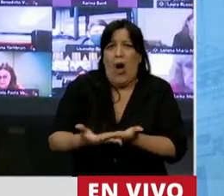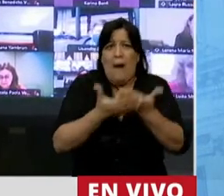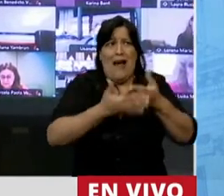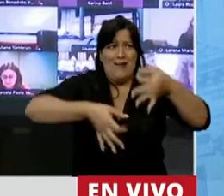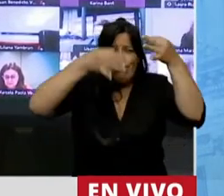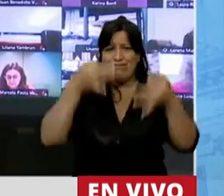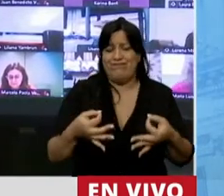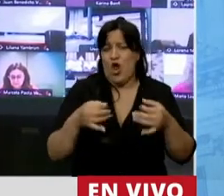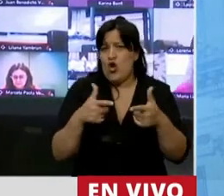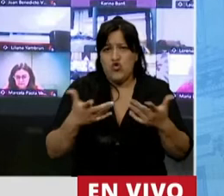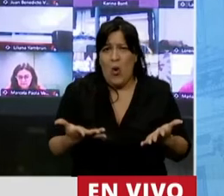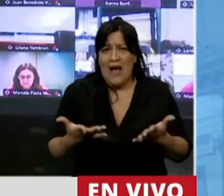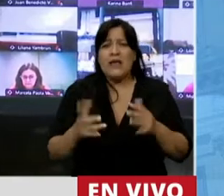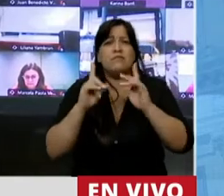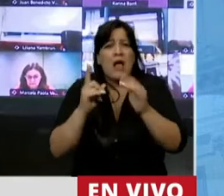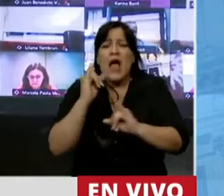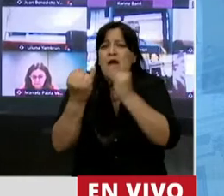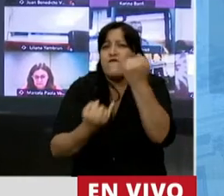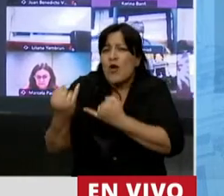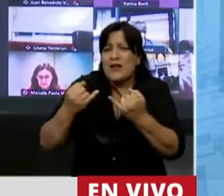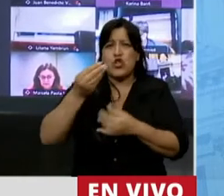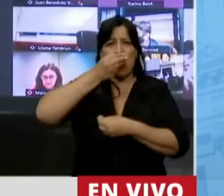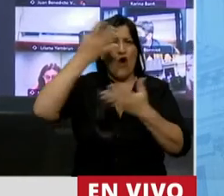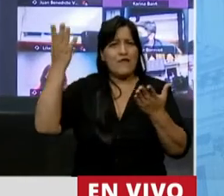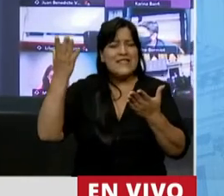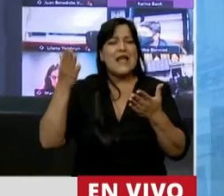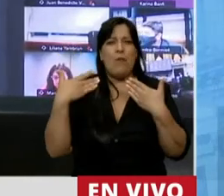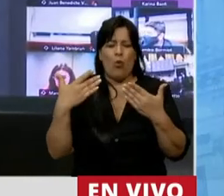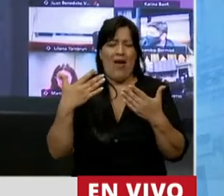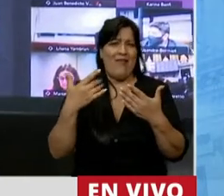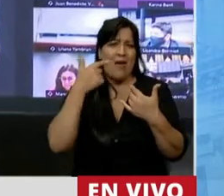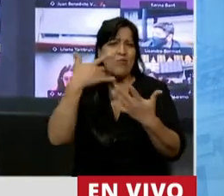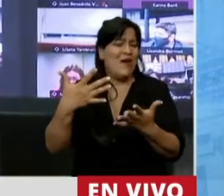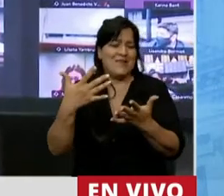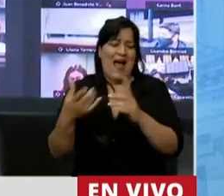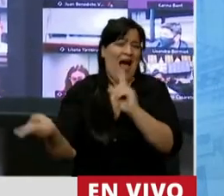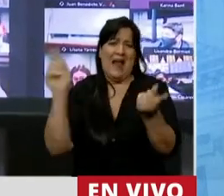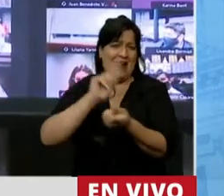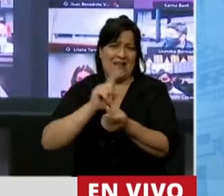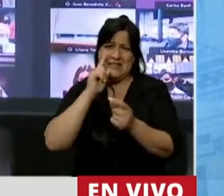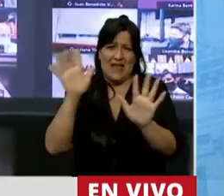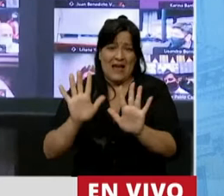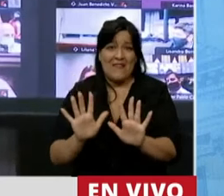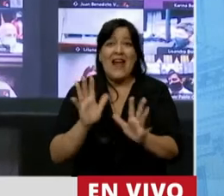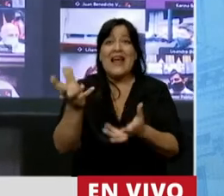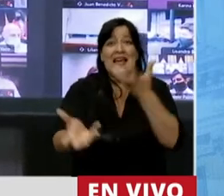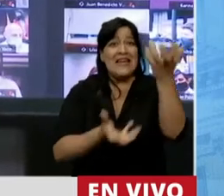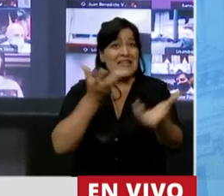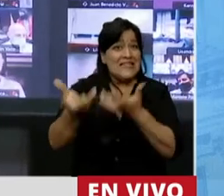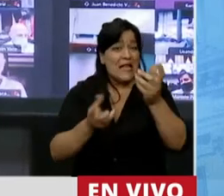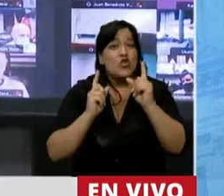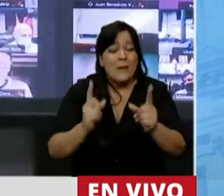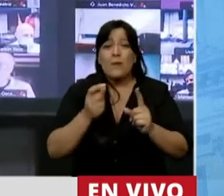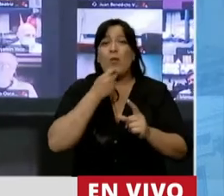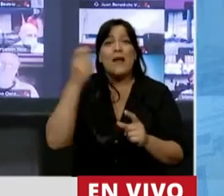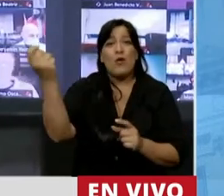Si tomamos la información oficial, podemos demostrar lo contrario. Los incendios de los caldenales de La